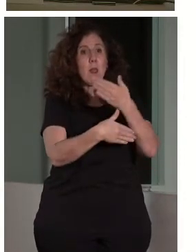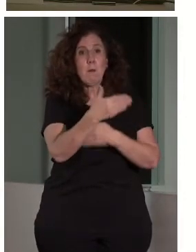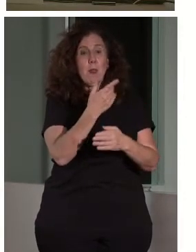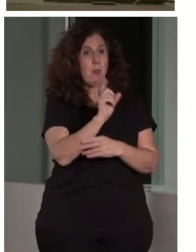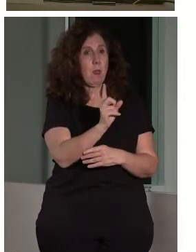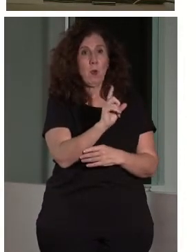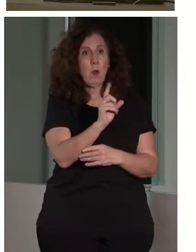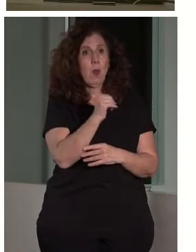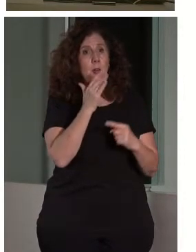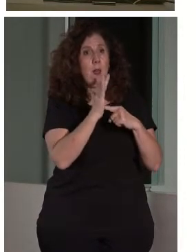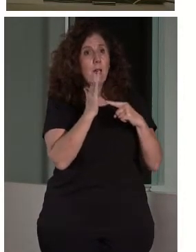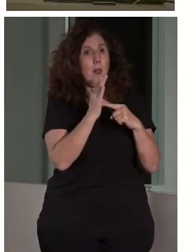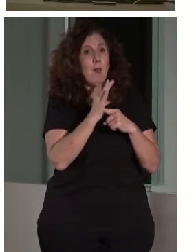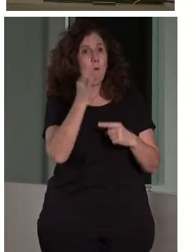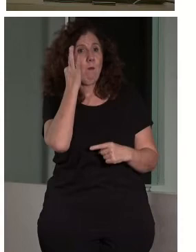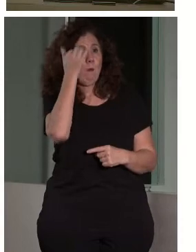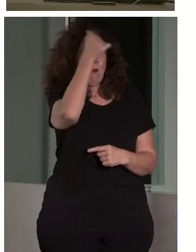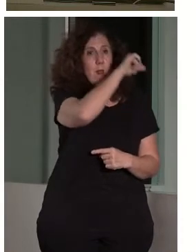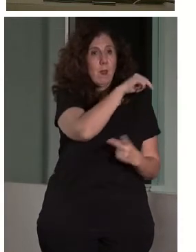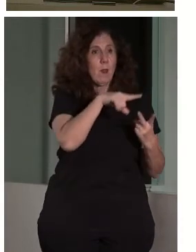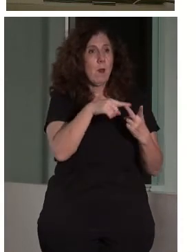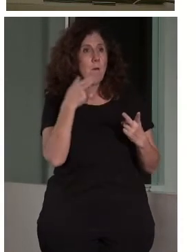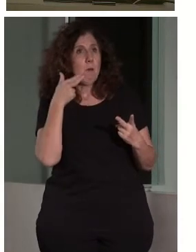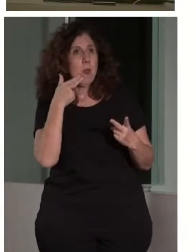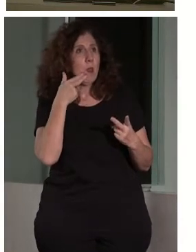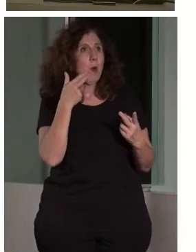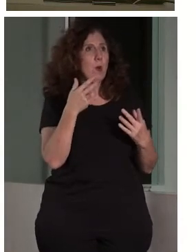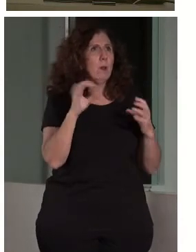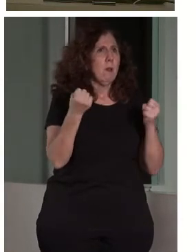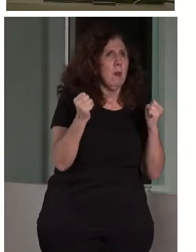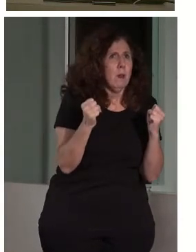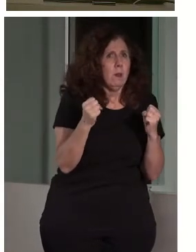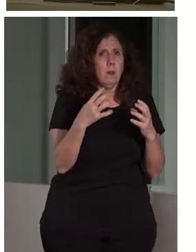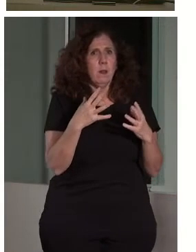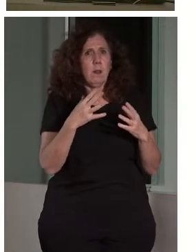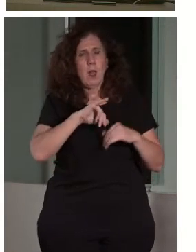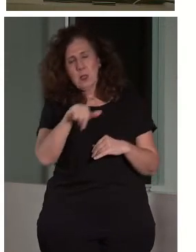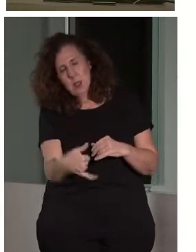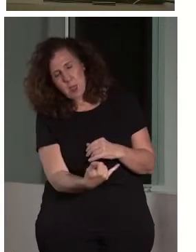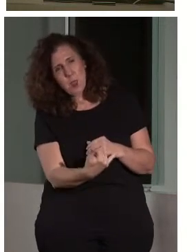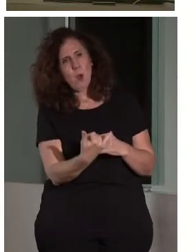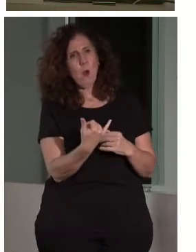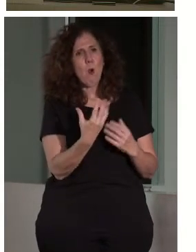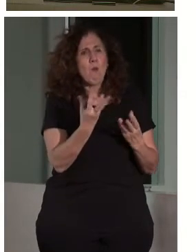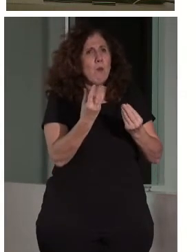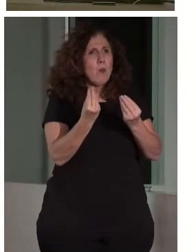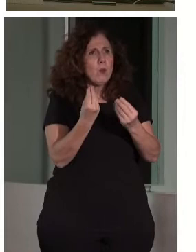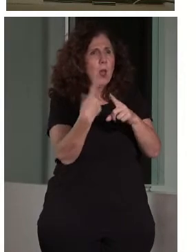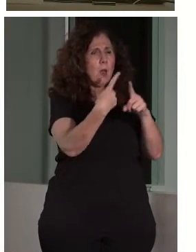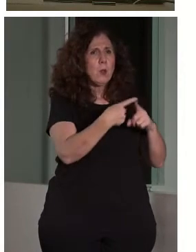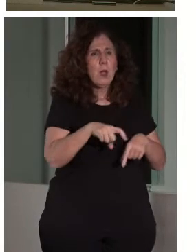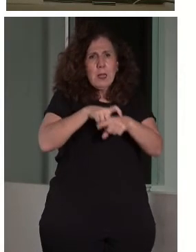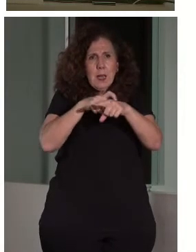perspectivas de género, de edad, culturales, miedos, fobias, cansancio. Hay muchos aspectos que tienen que ver con la